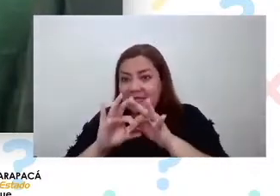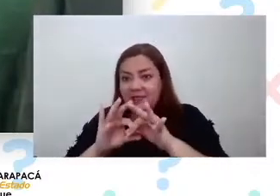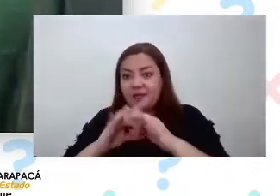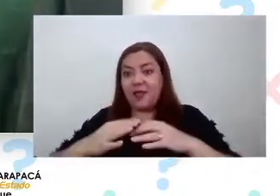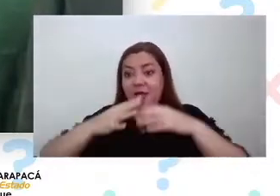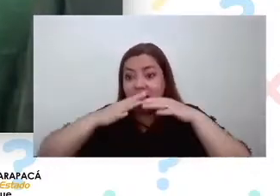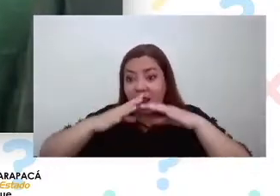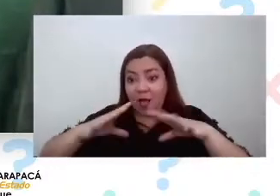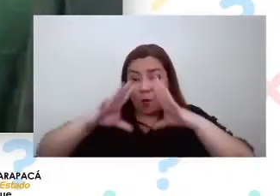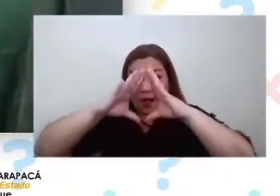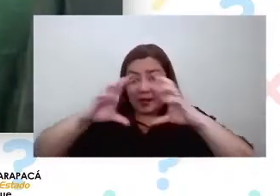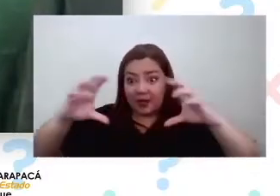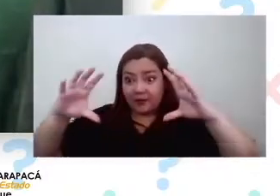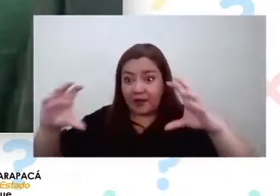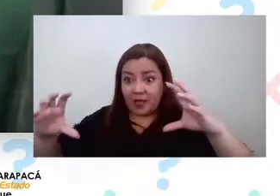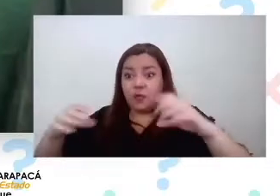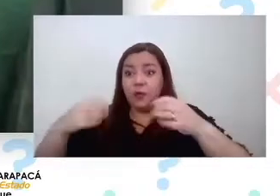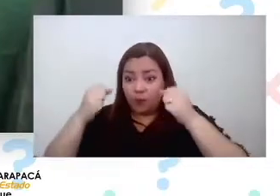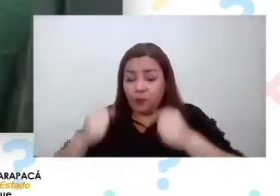¿sirve como agua potable?